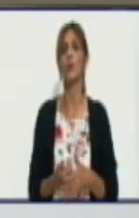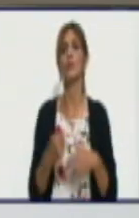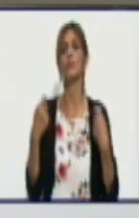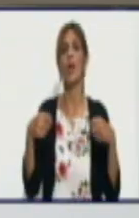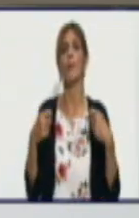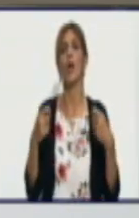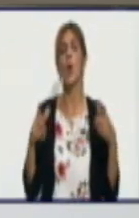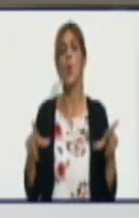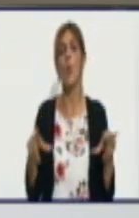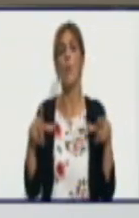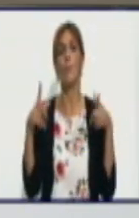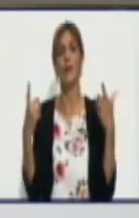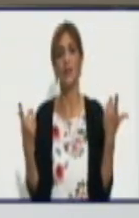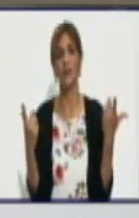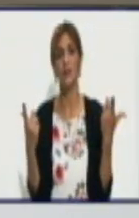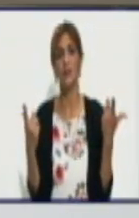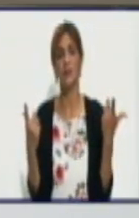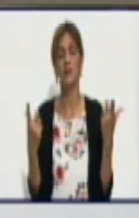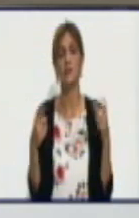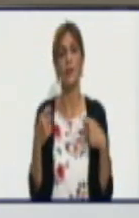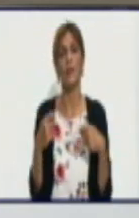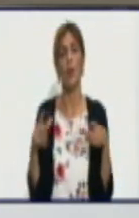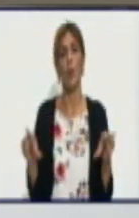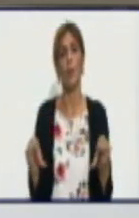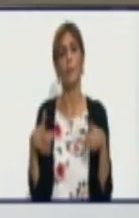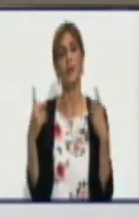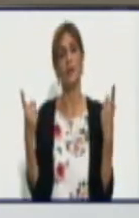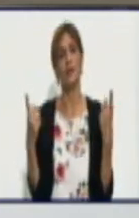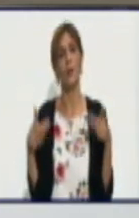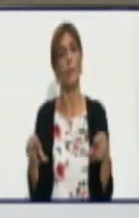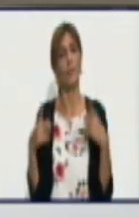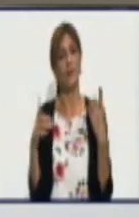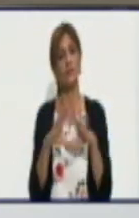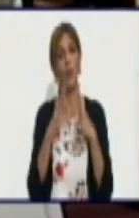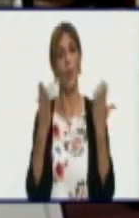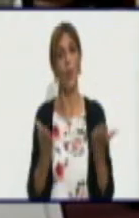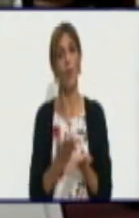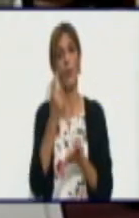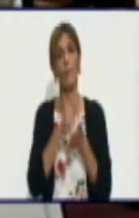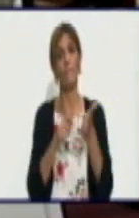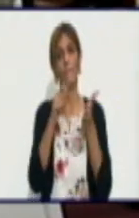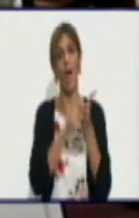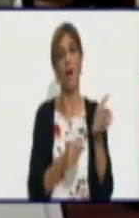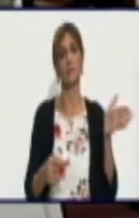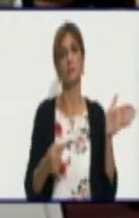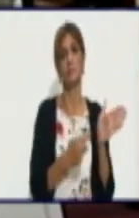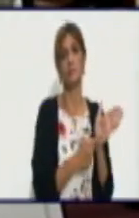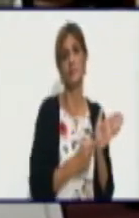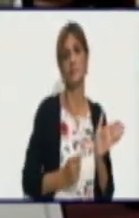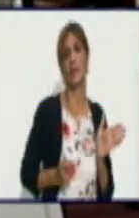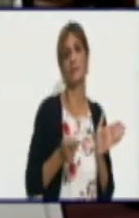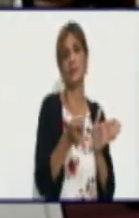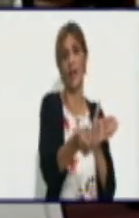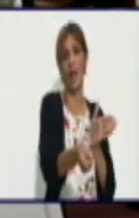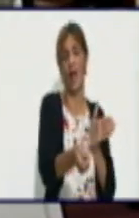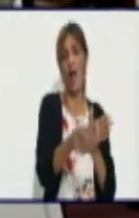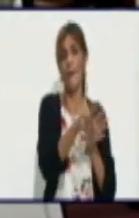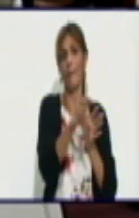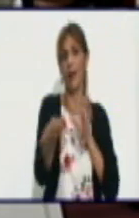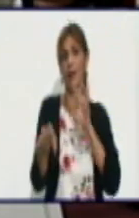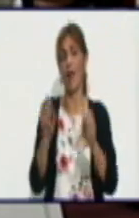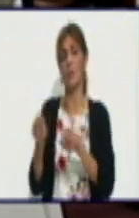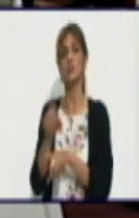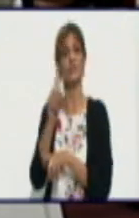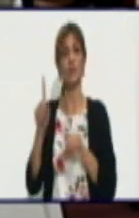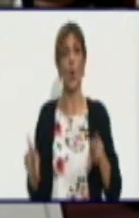cumplir y sobrecumplir o sobrecumplir y cumplir su plan de entrega. Si no cumple en el cierre del mes lo que está pactado